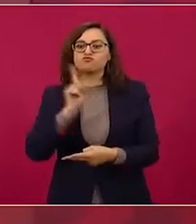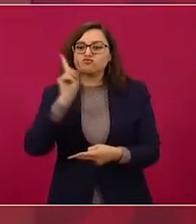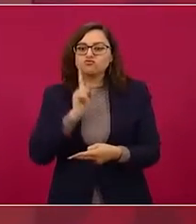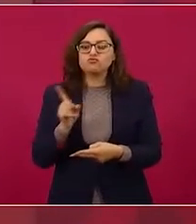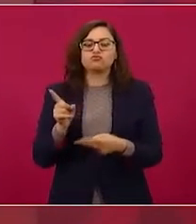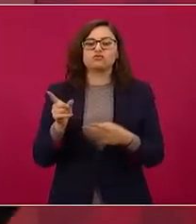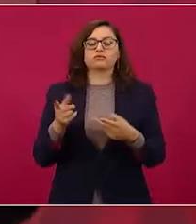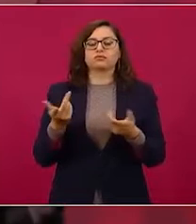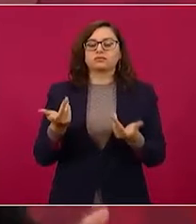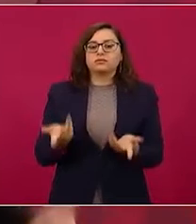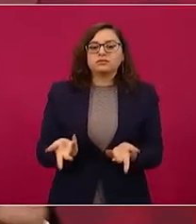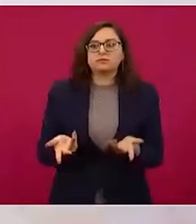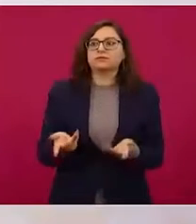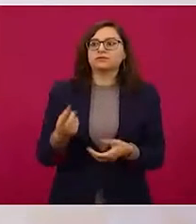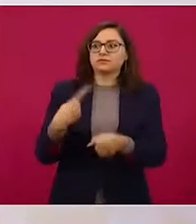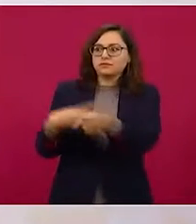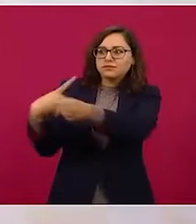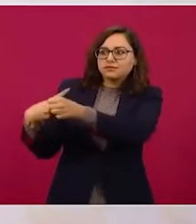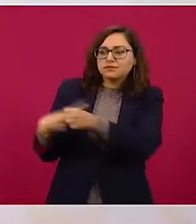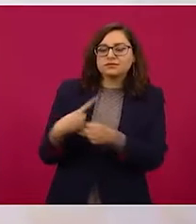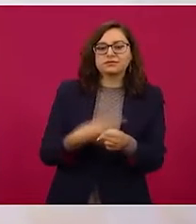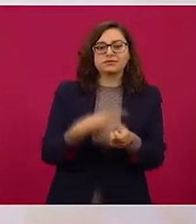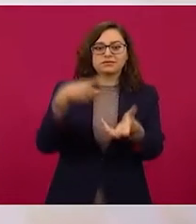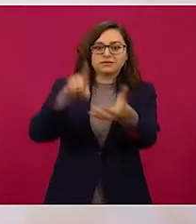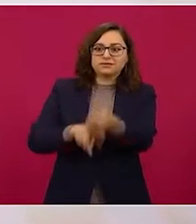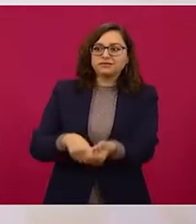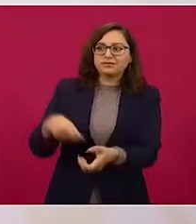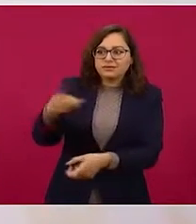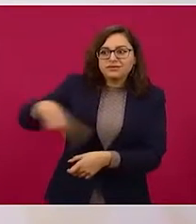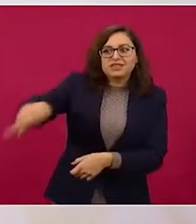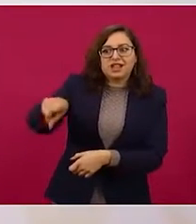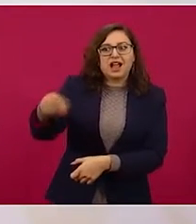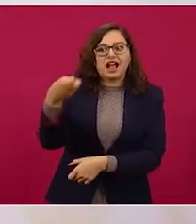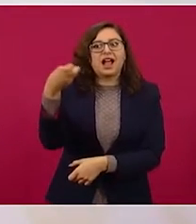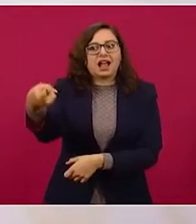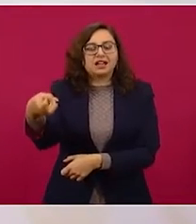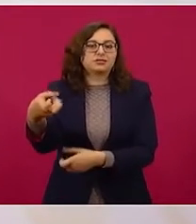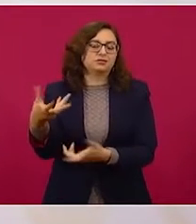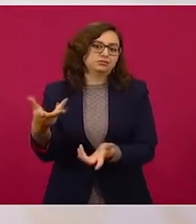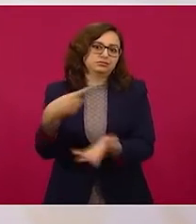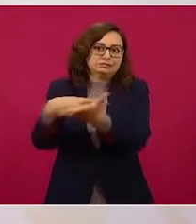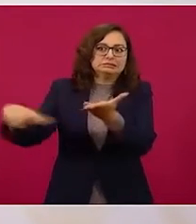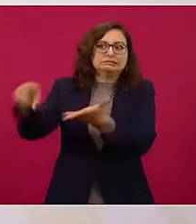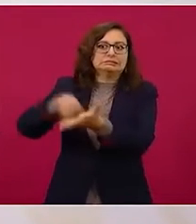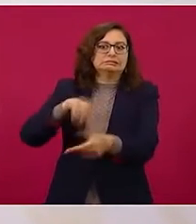Y en el caso de Aeroméxico hay algo especial.